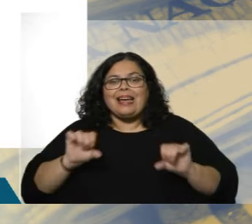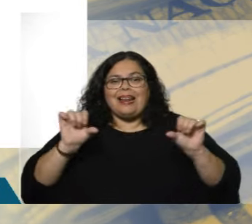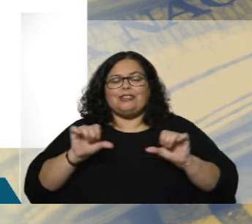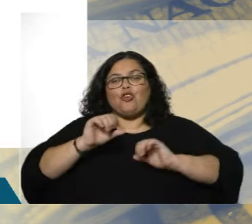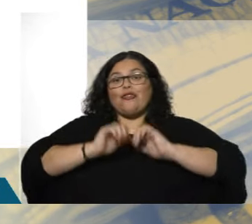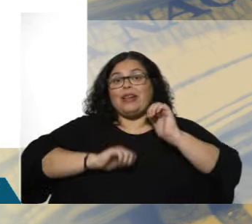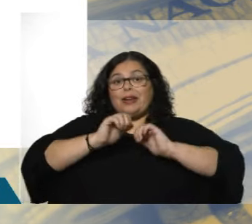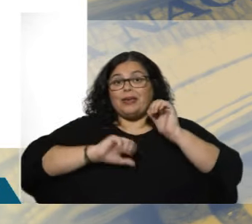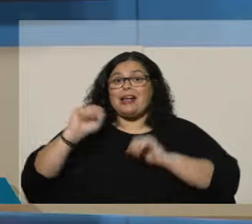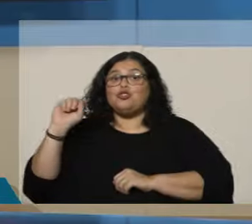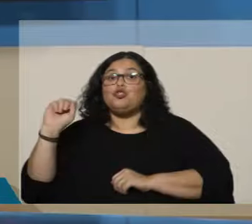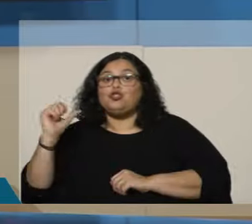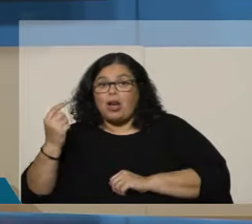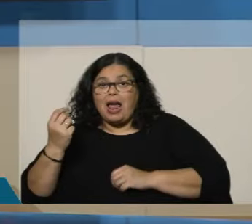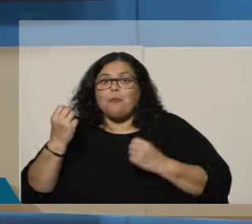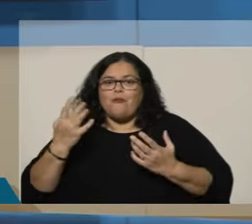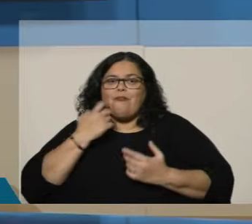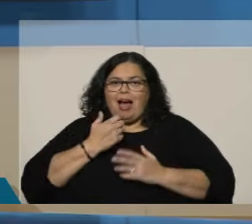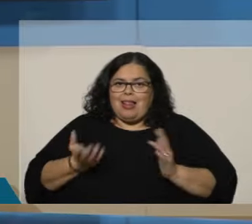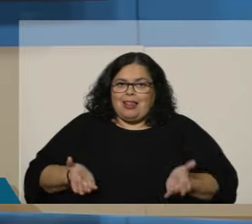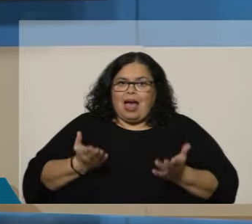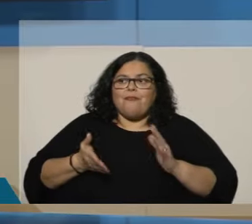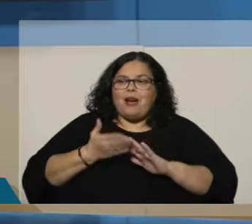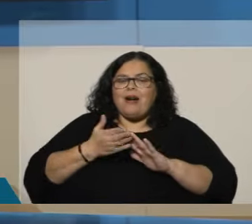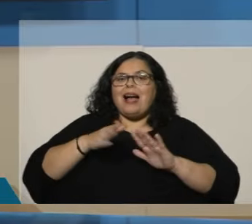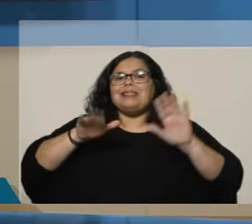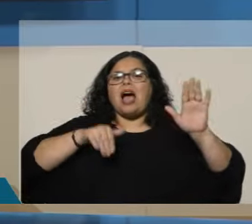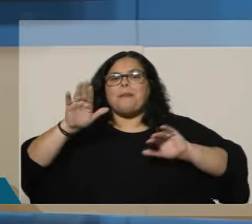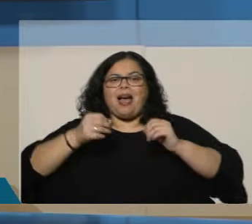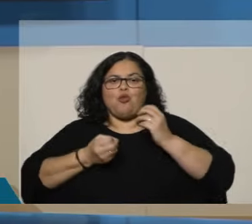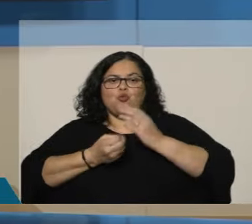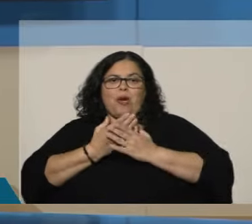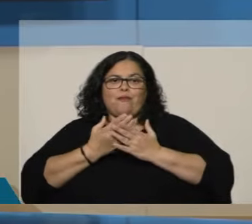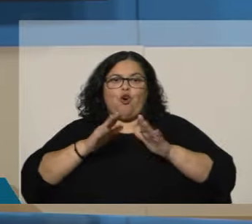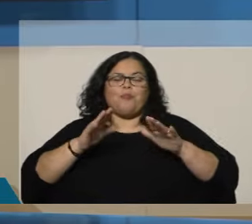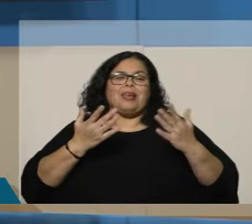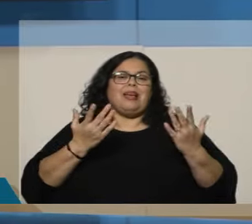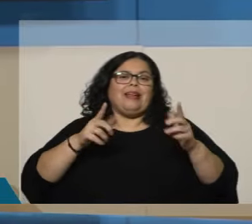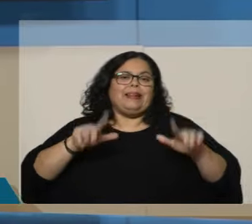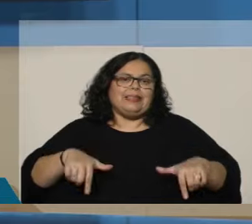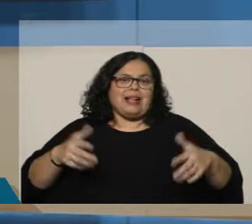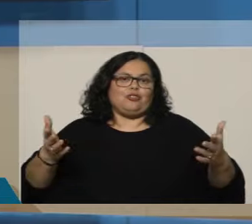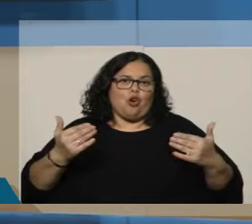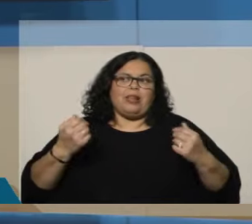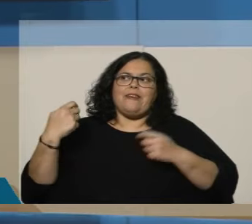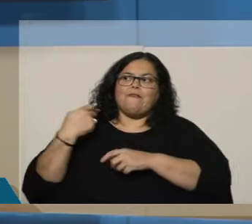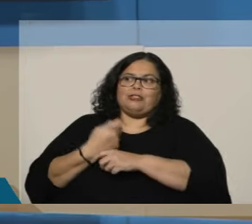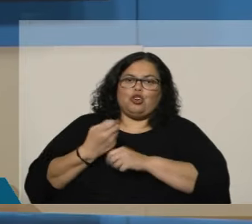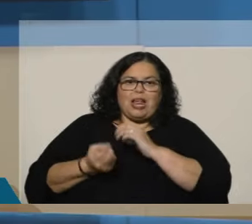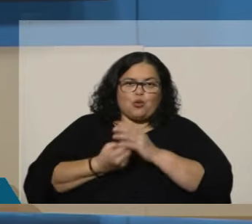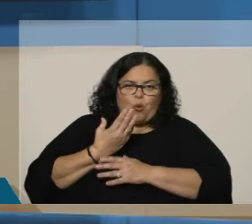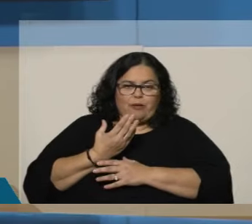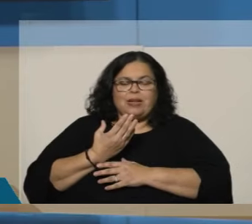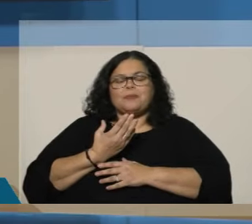a nivel solar. Ya nos vamos a enterar de nuevos llamados a licitación en este sentido. Por ahí vendrán las nuevas inversiones. Y